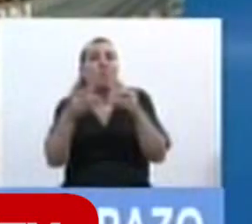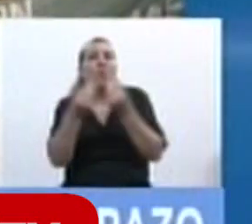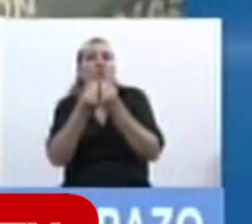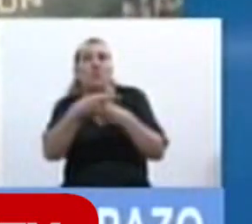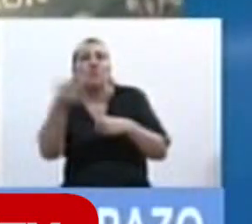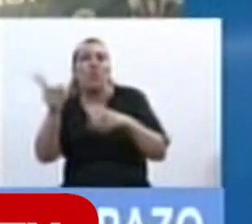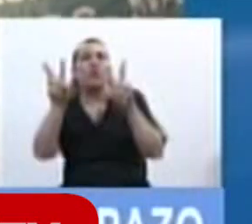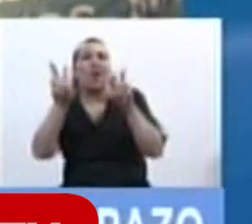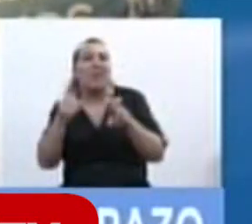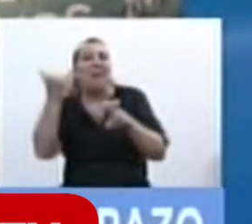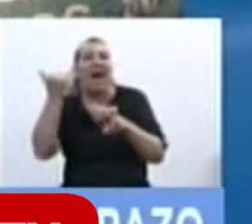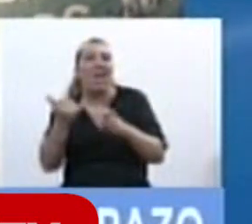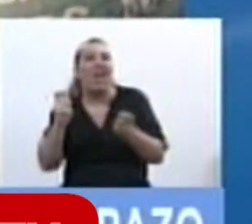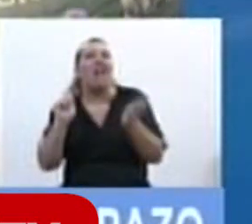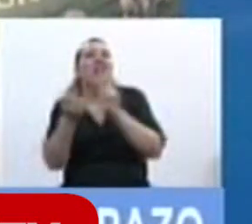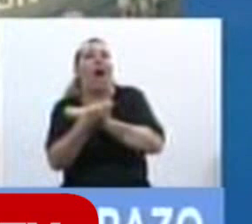estamos viviendo un cambio social.